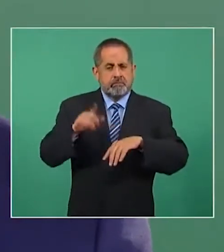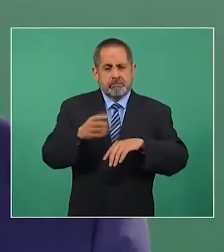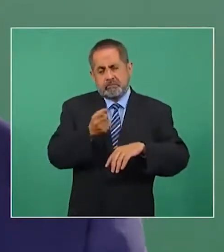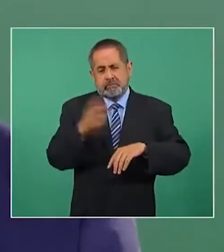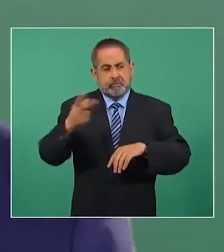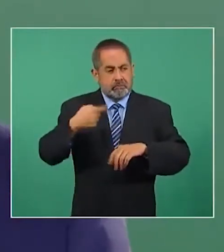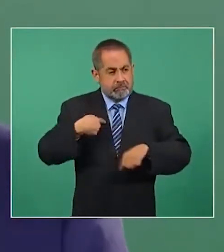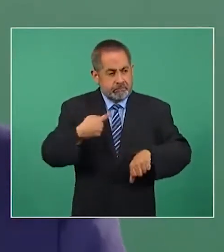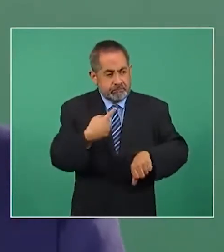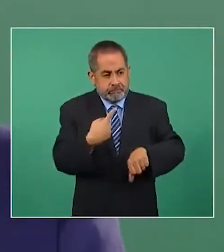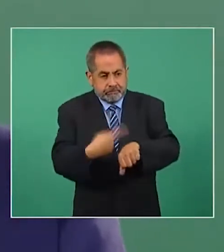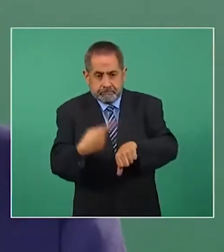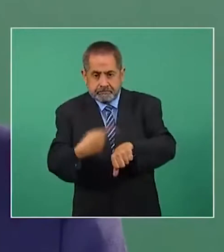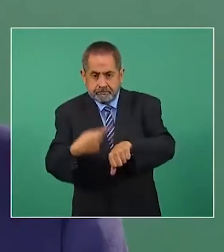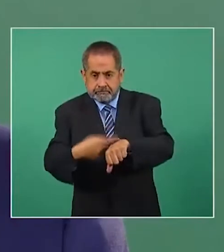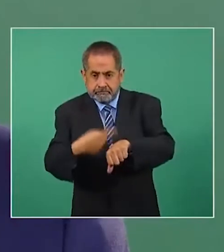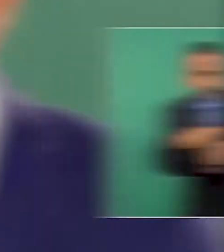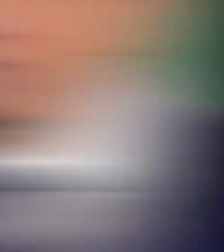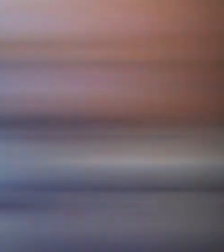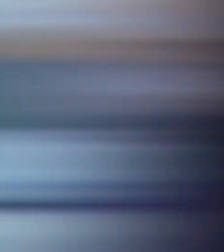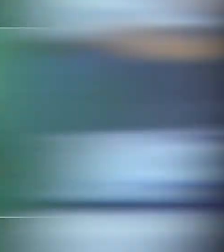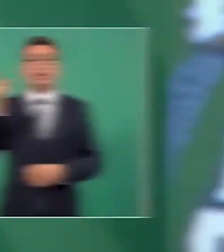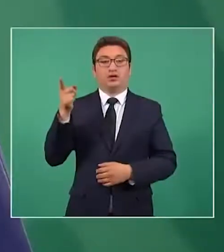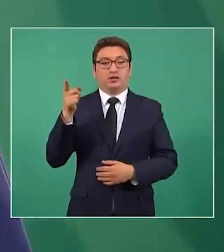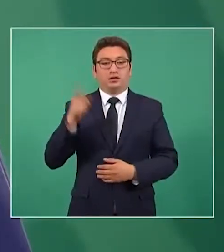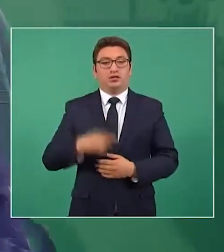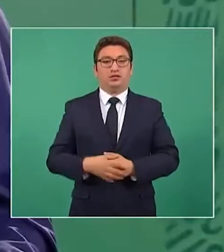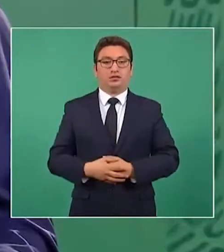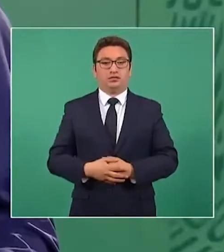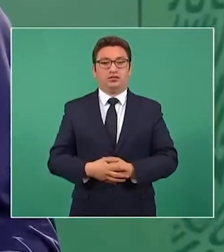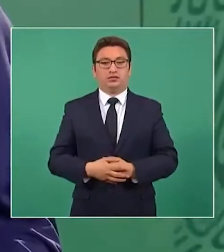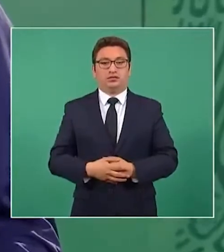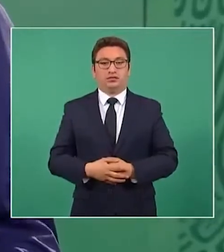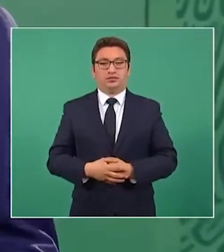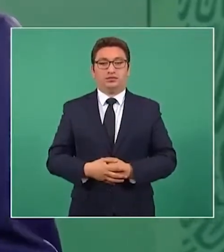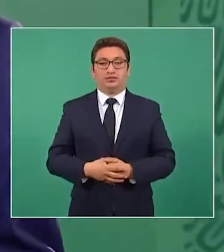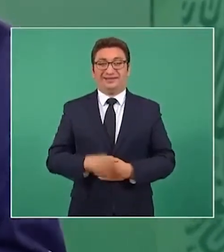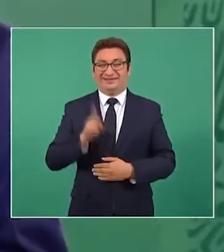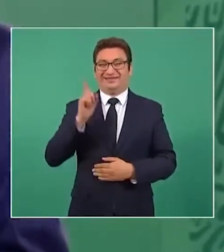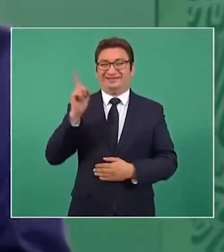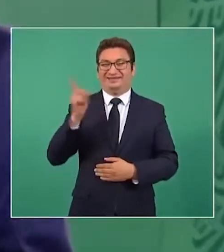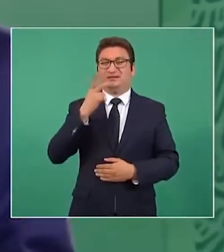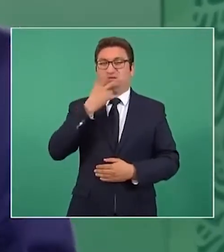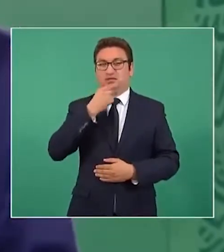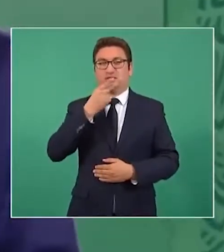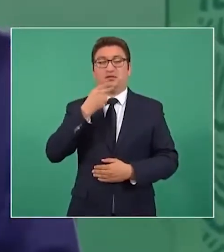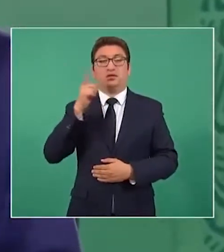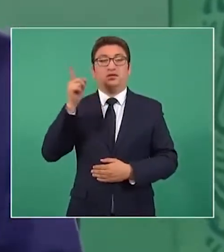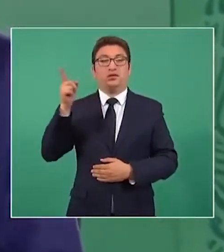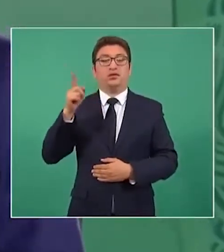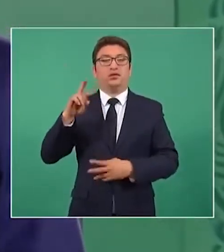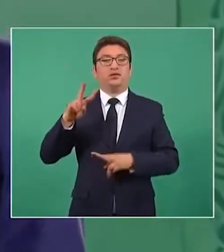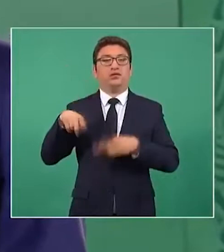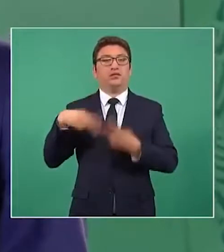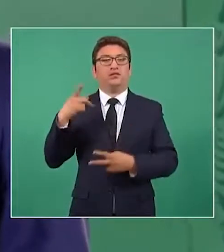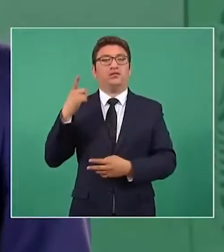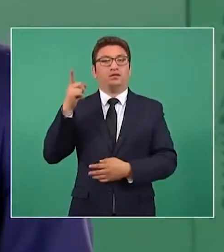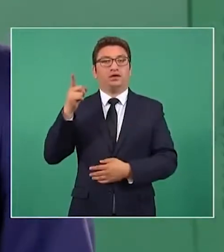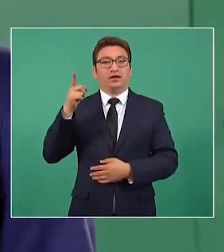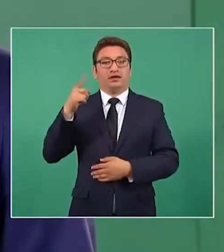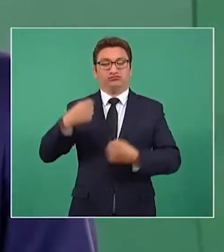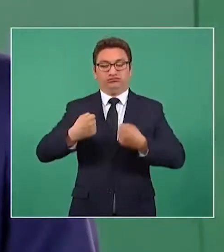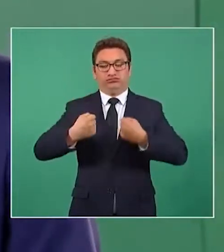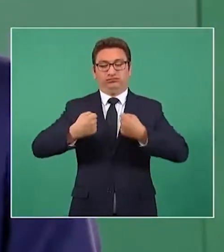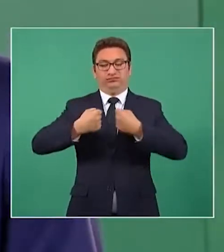realizará de acuerdo al Plan Nacional de Vacunación. López Obrador declaró que el embajador de Estados Unidos en México, Ken Salazar, le